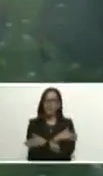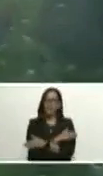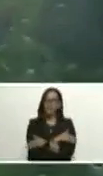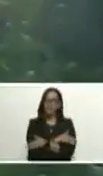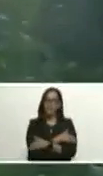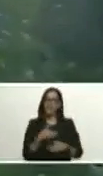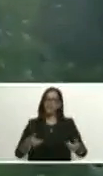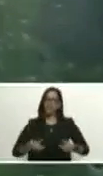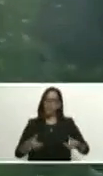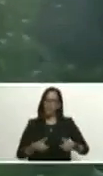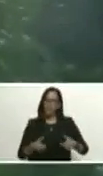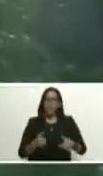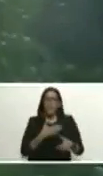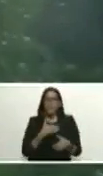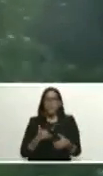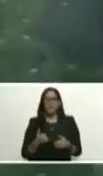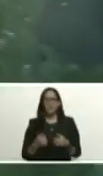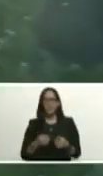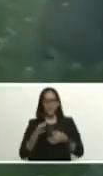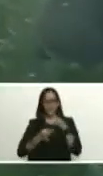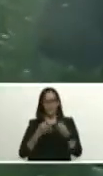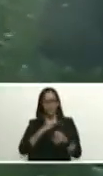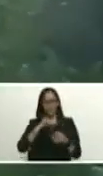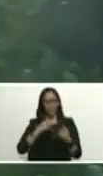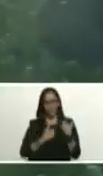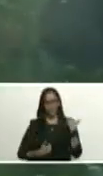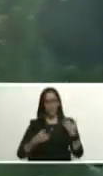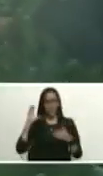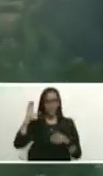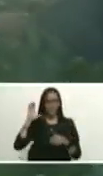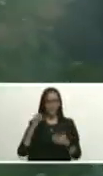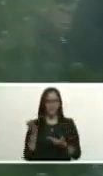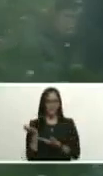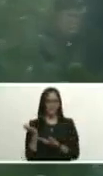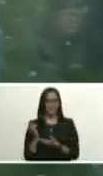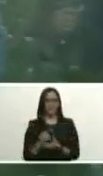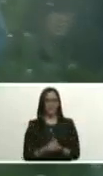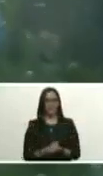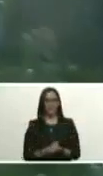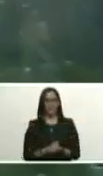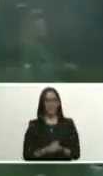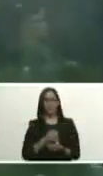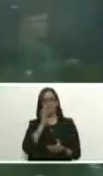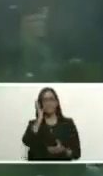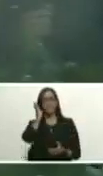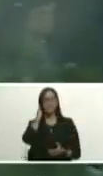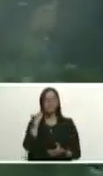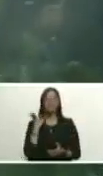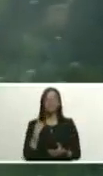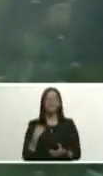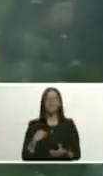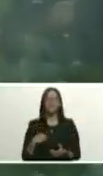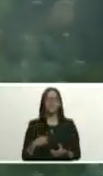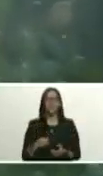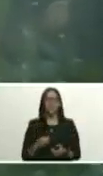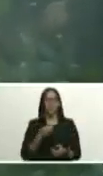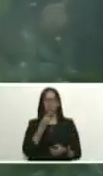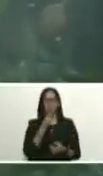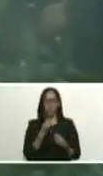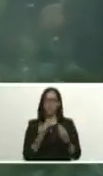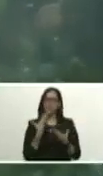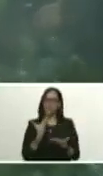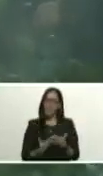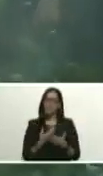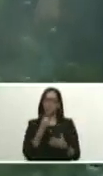ese esfuerzo que quisiera pueda reseñar para nuestro presidente y para el país Sebastián Muchas gracias Buenas tardes un